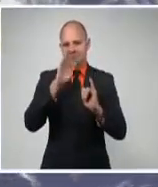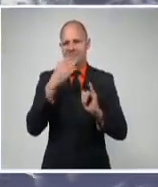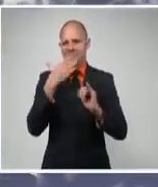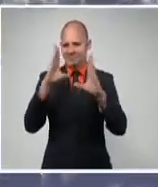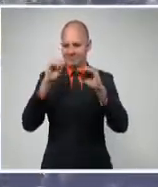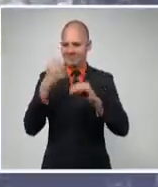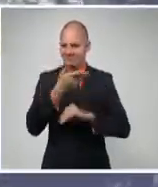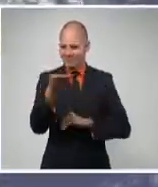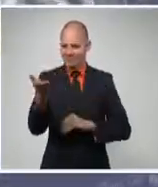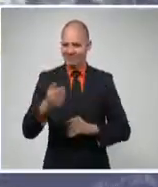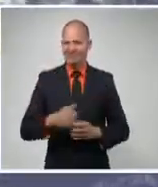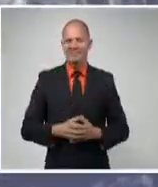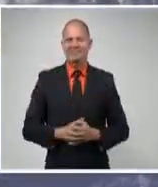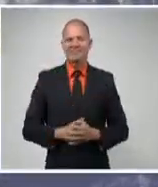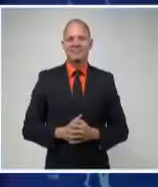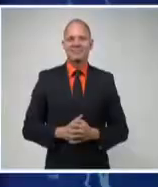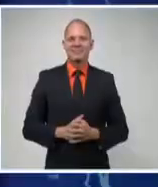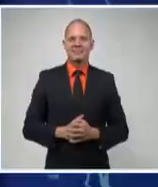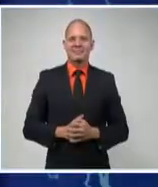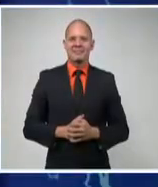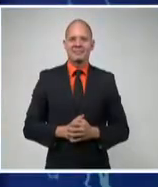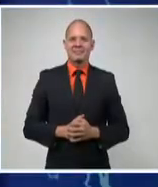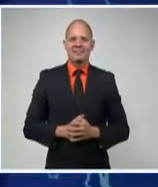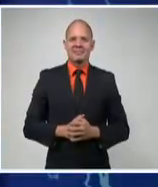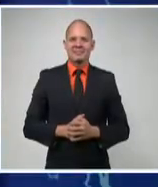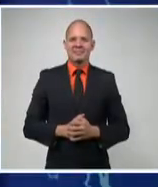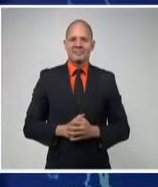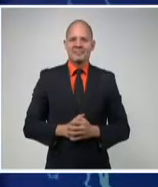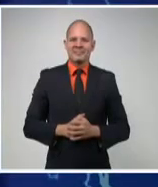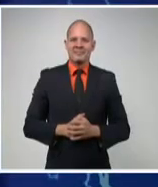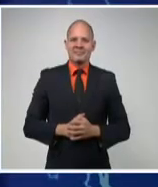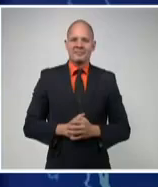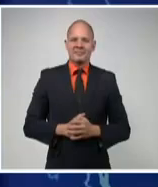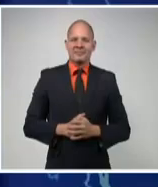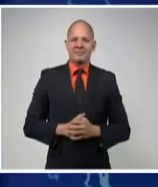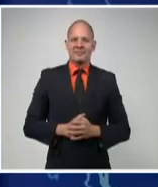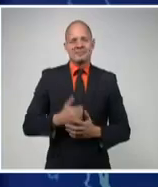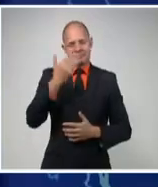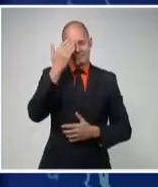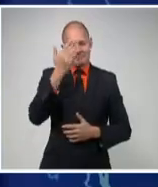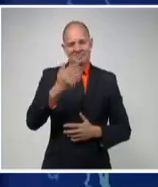tengan un feliz día y hasta mañana. Feliz noche también para usted doctora. Abordamos otros...